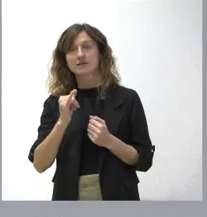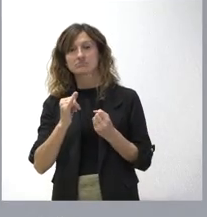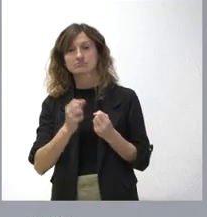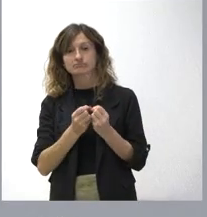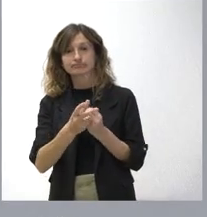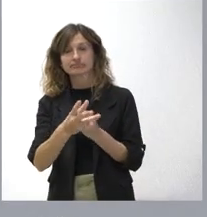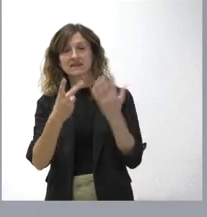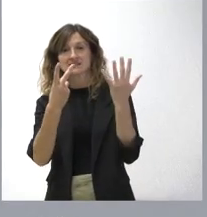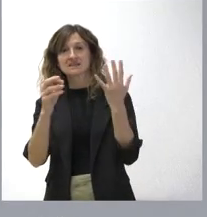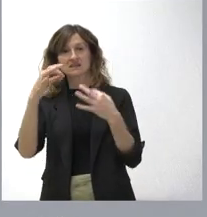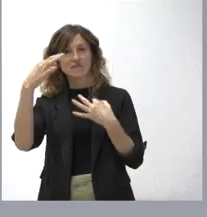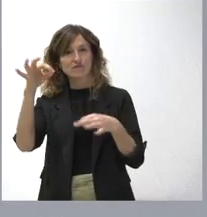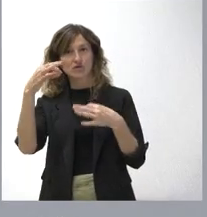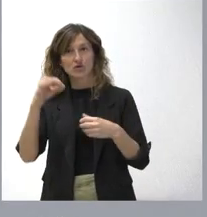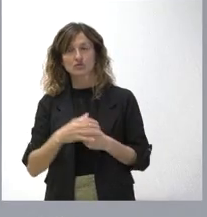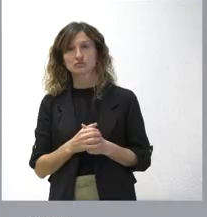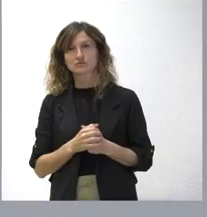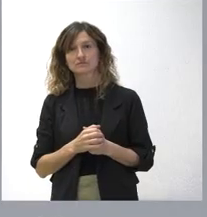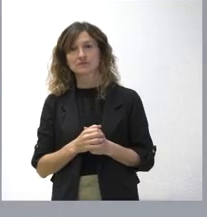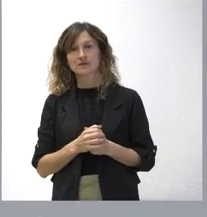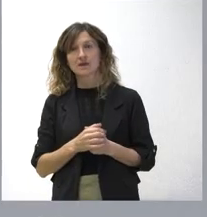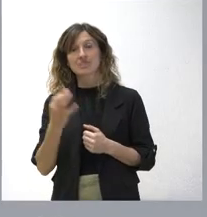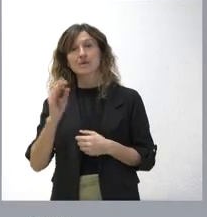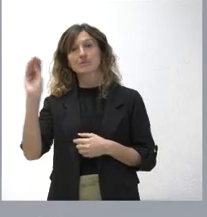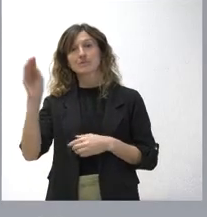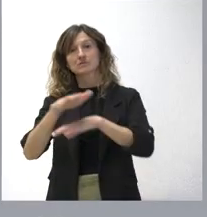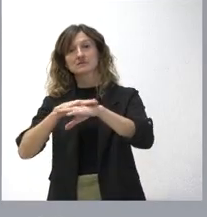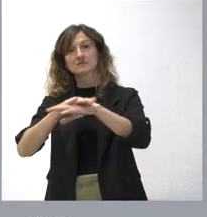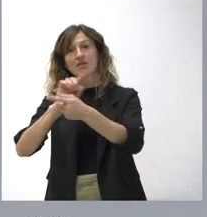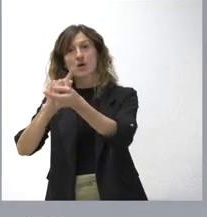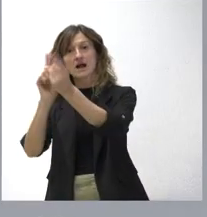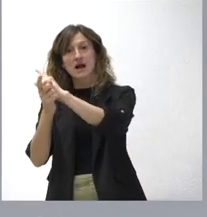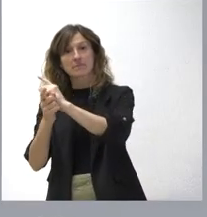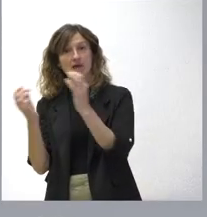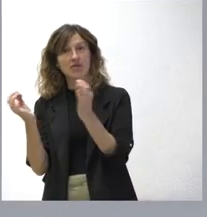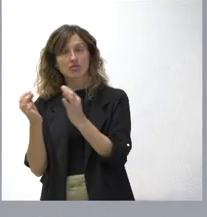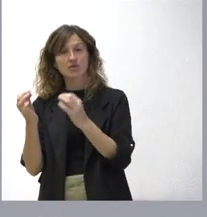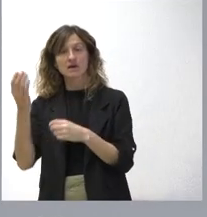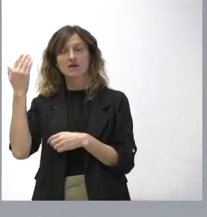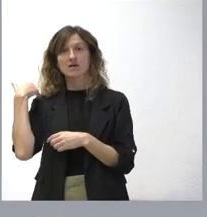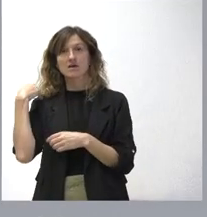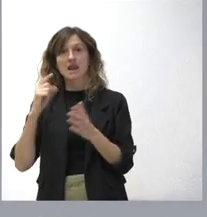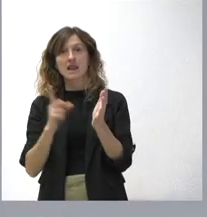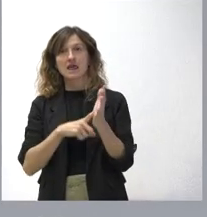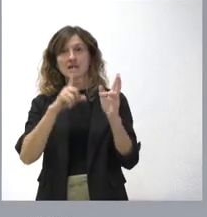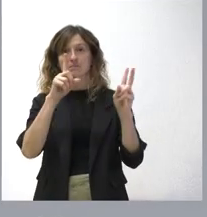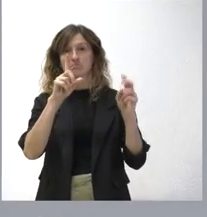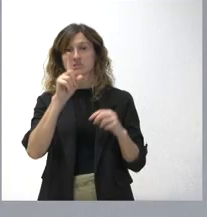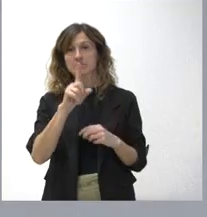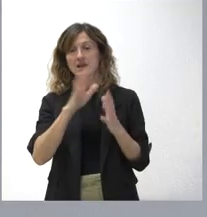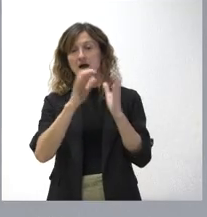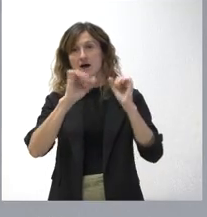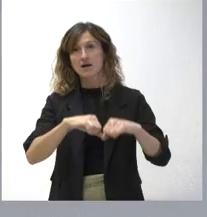70 folios. Quizás haya que preguntarle al Estado qué ha cambiado desde la primera ley que aprobó el propio Estado